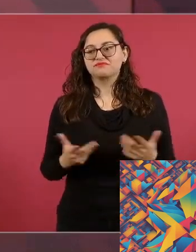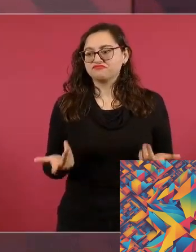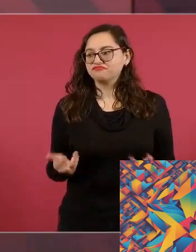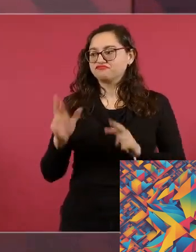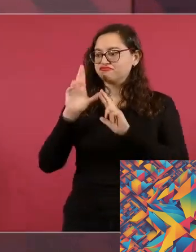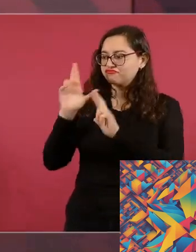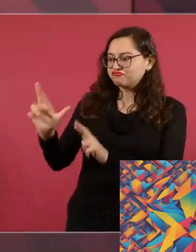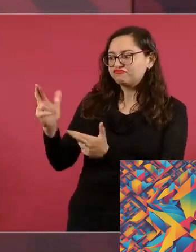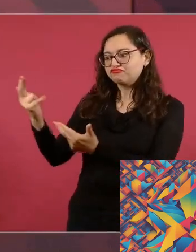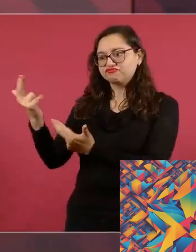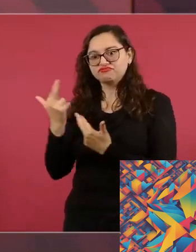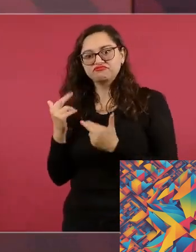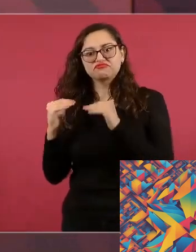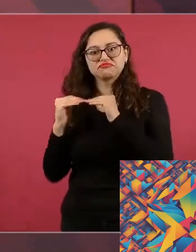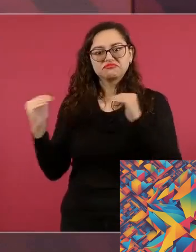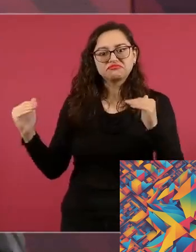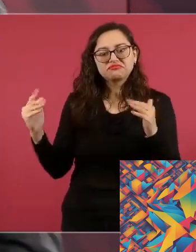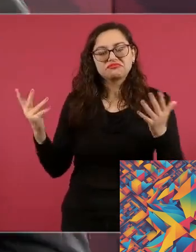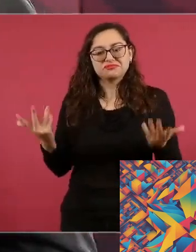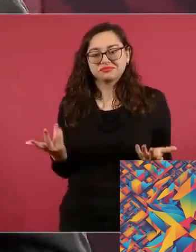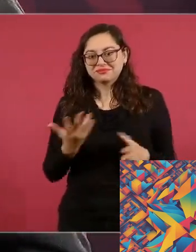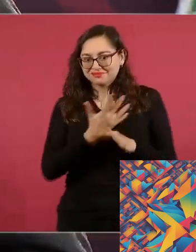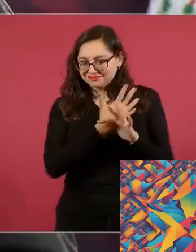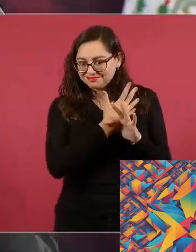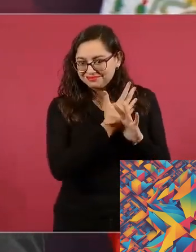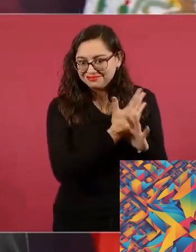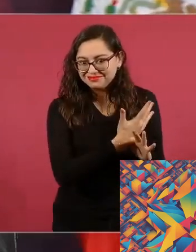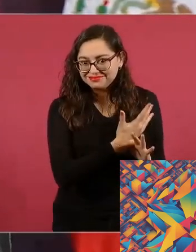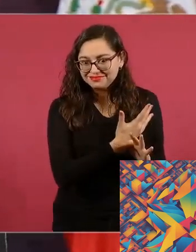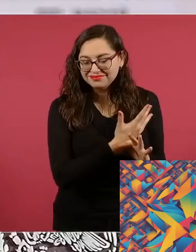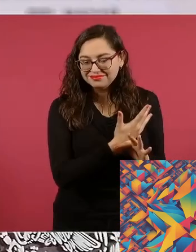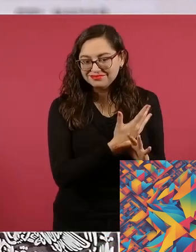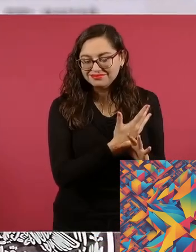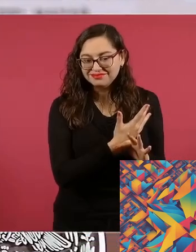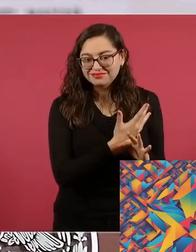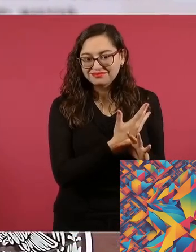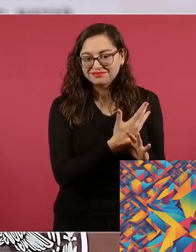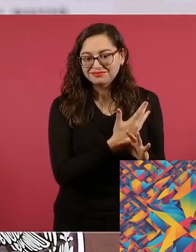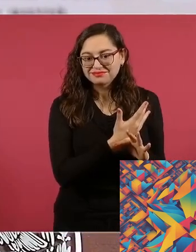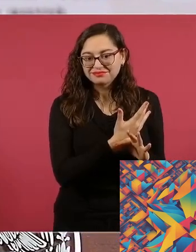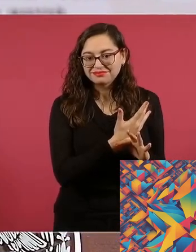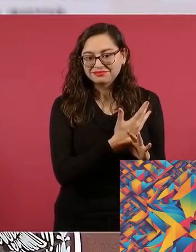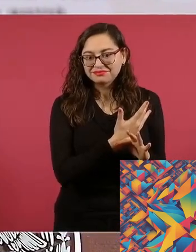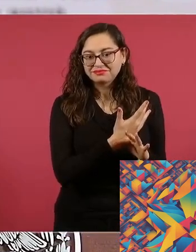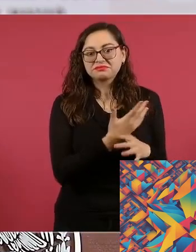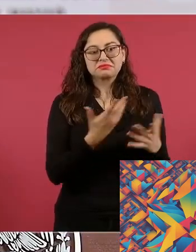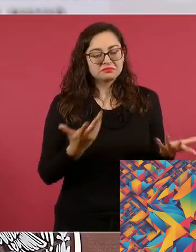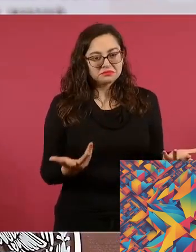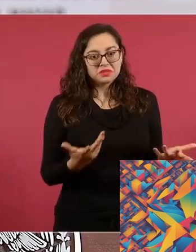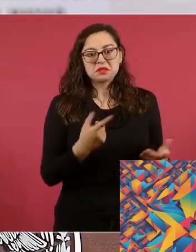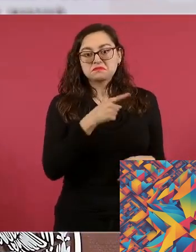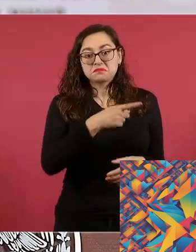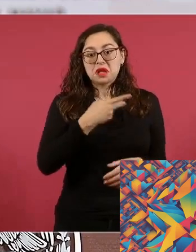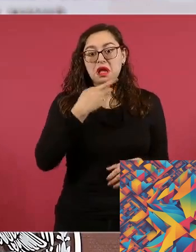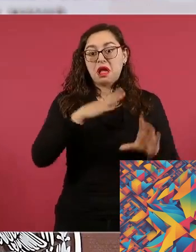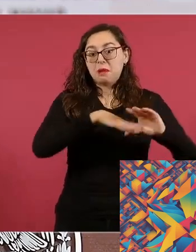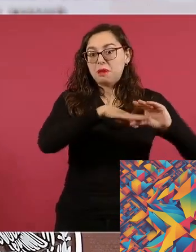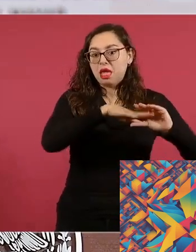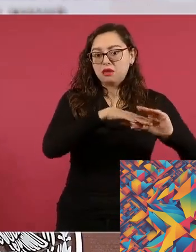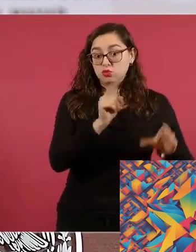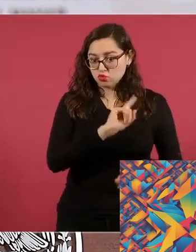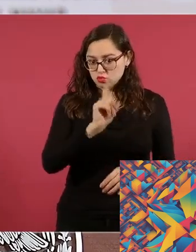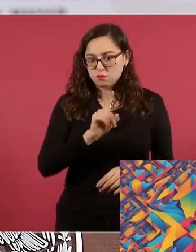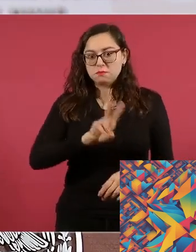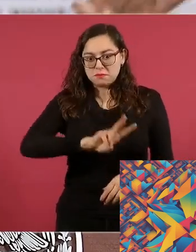Con optimismo y determinación, podemos transformar los desafíos en oportunidades y construir un México más justo y equitativo para